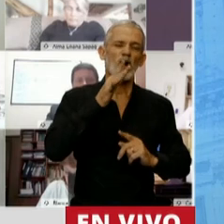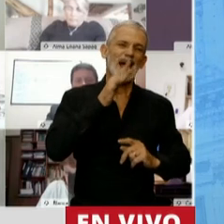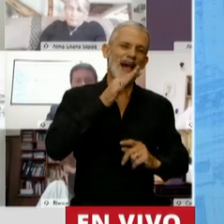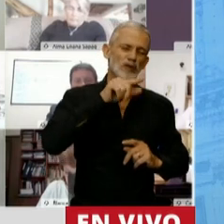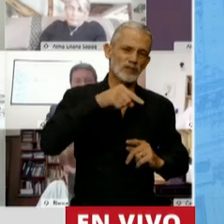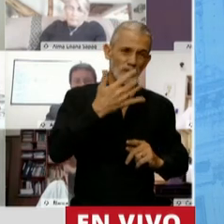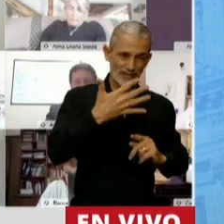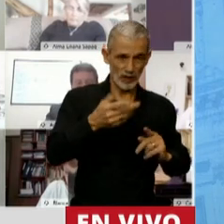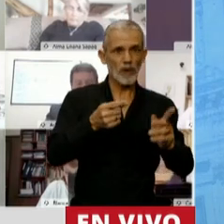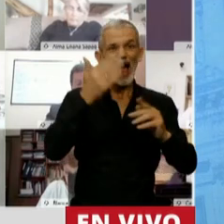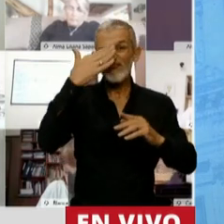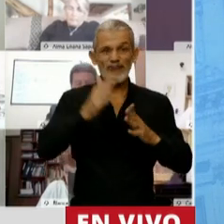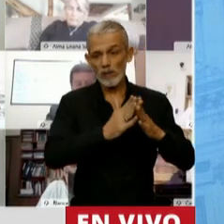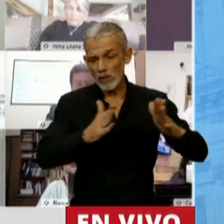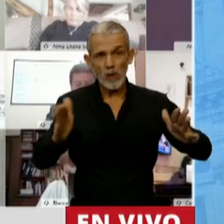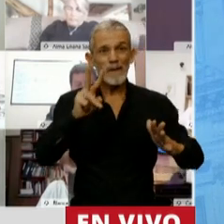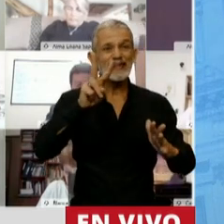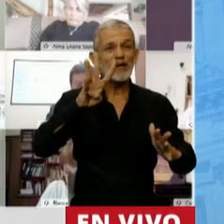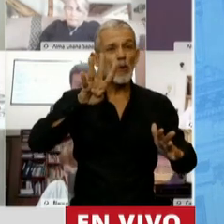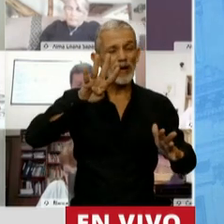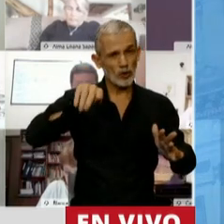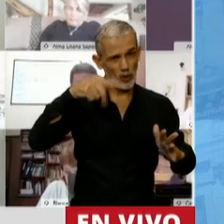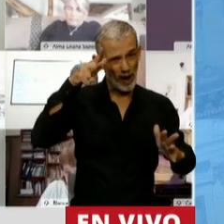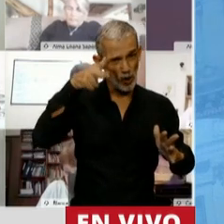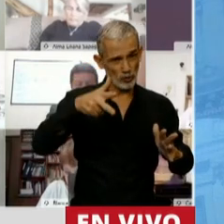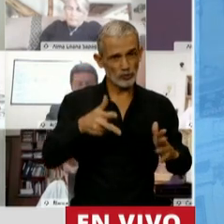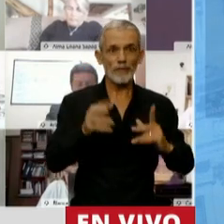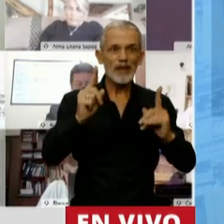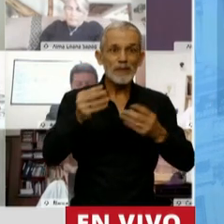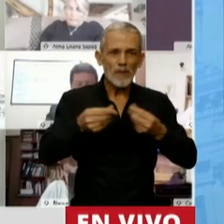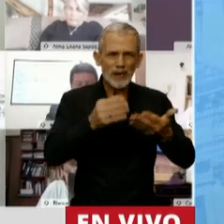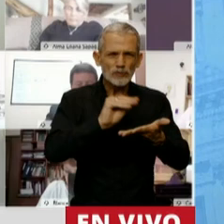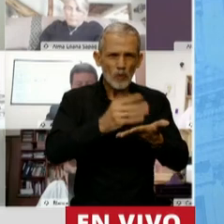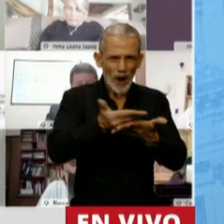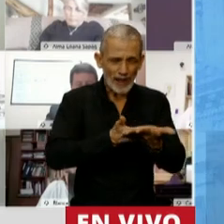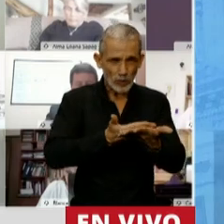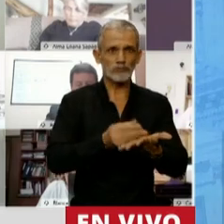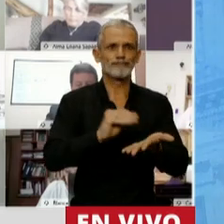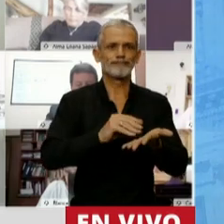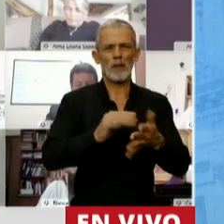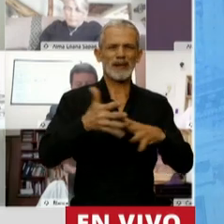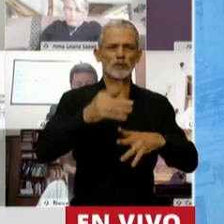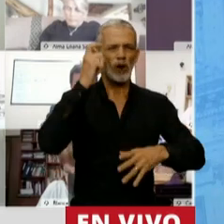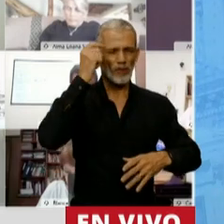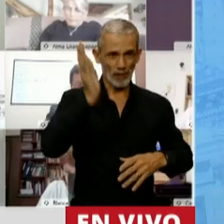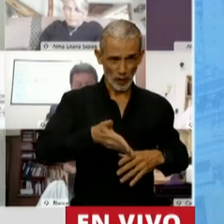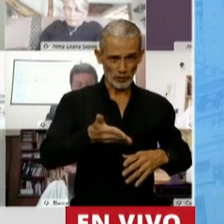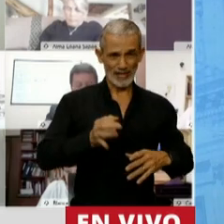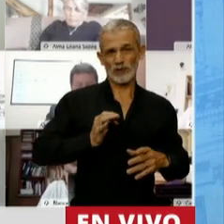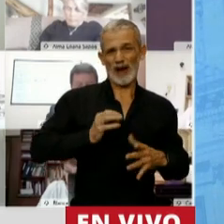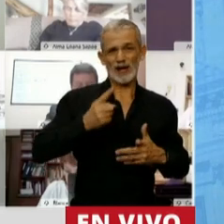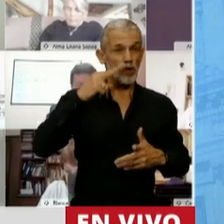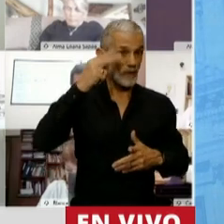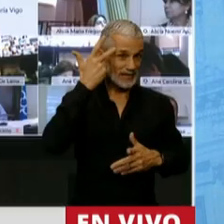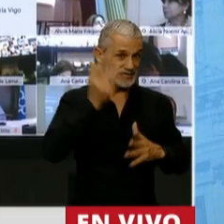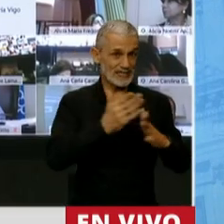terminó siendo del 24,8. En el mismo presupuesto se proyectaba un promedio del 10% para el 2018,